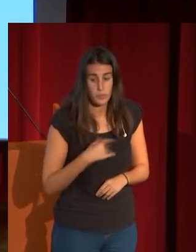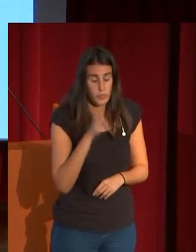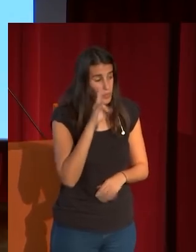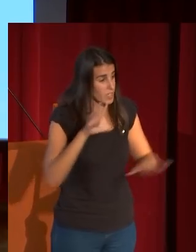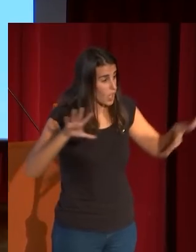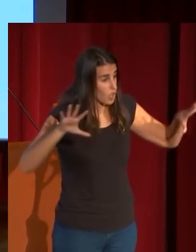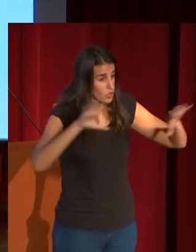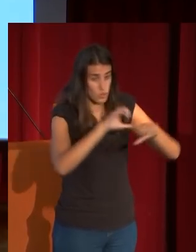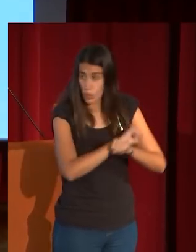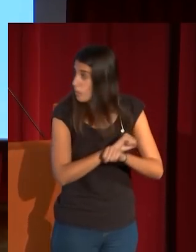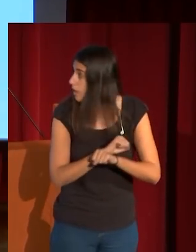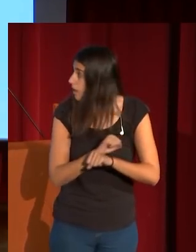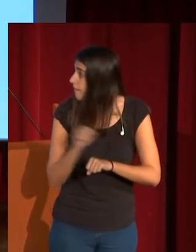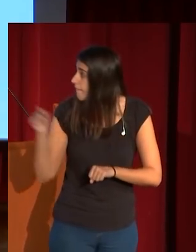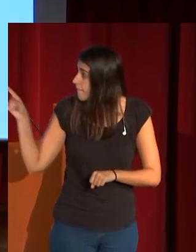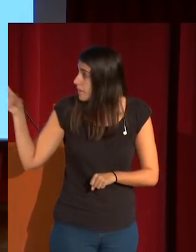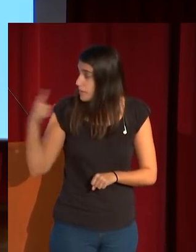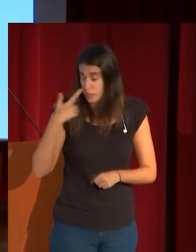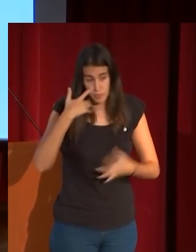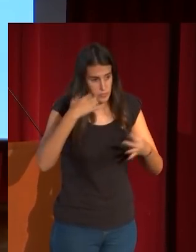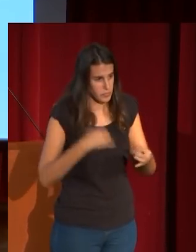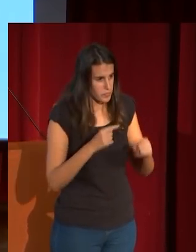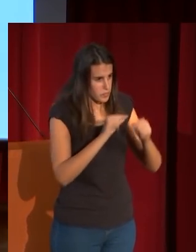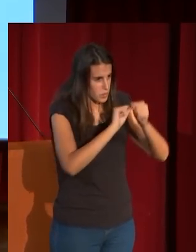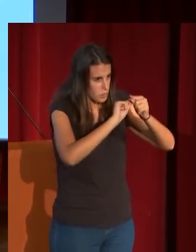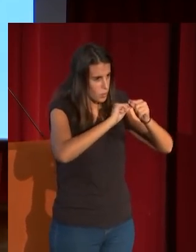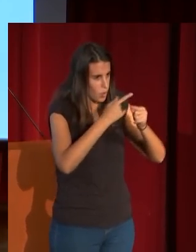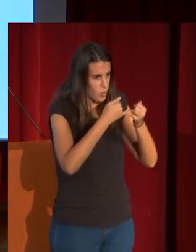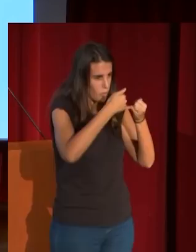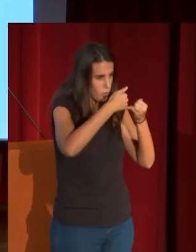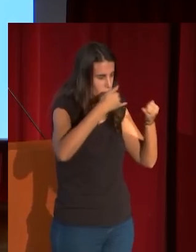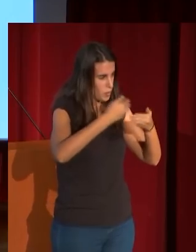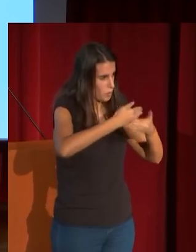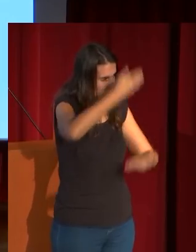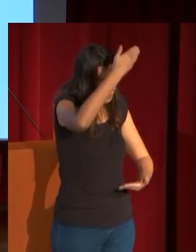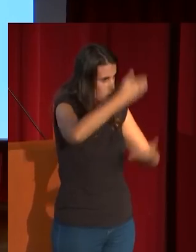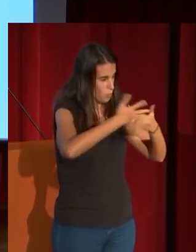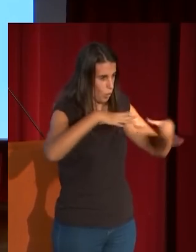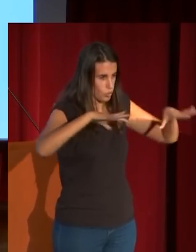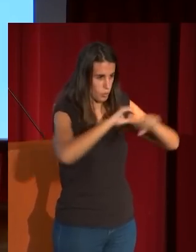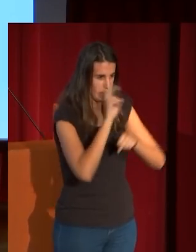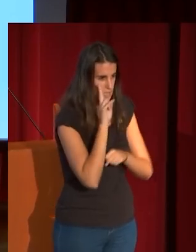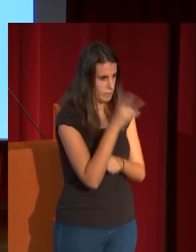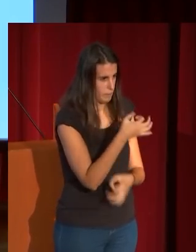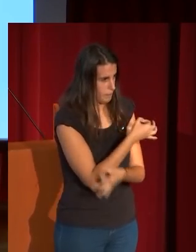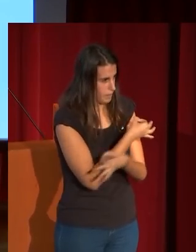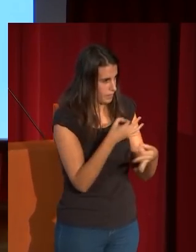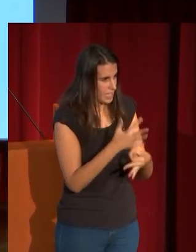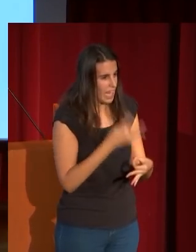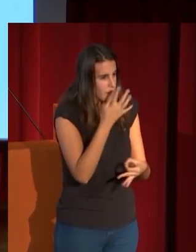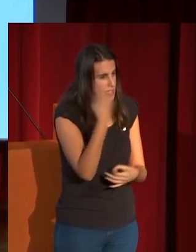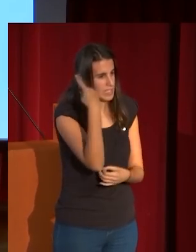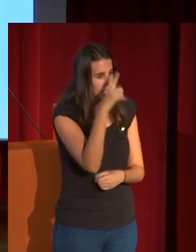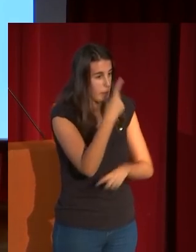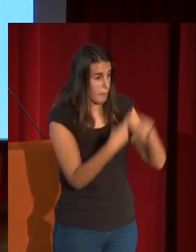sombra de la espingarda está mostrando las irregularidades del muro y como también ese ambiente de calima de mediodía africano